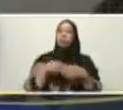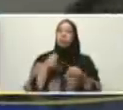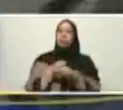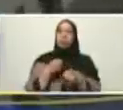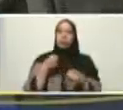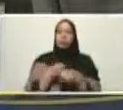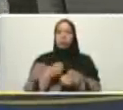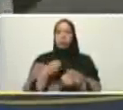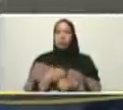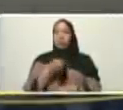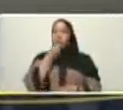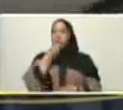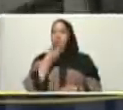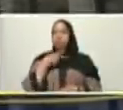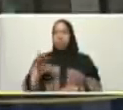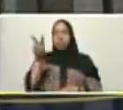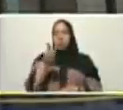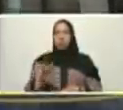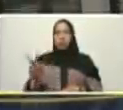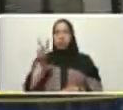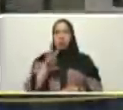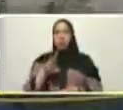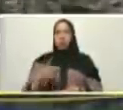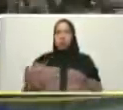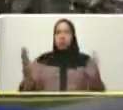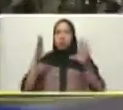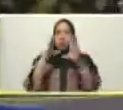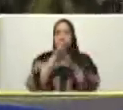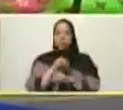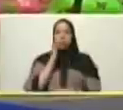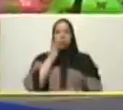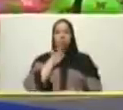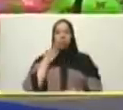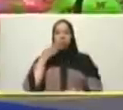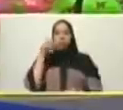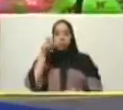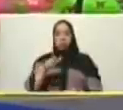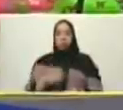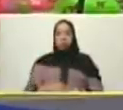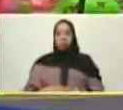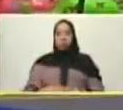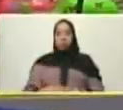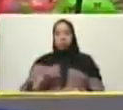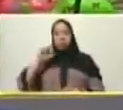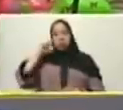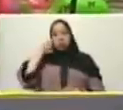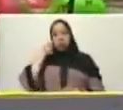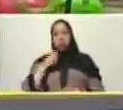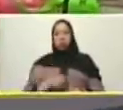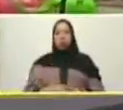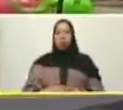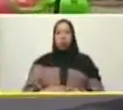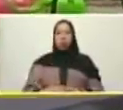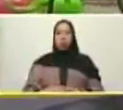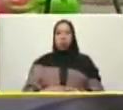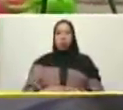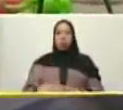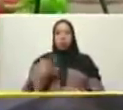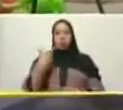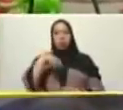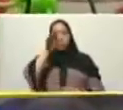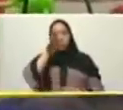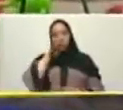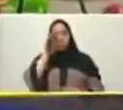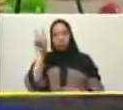hermoso país llamado Venezuela hay muchas oportunidades y recuerden que nosotros somos el futuro de